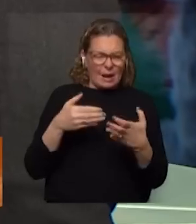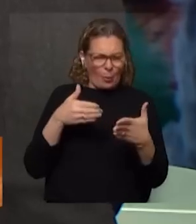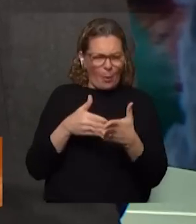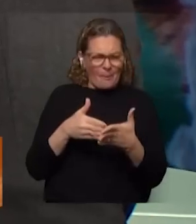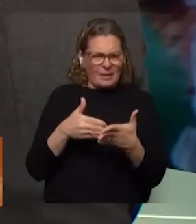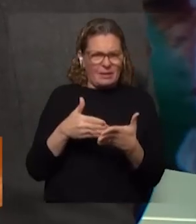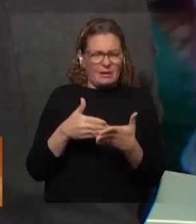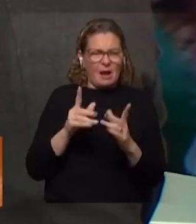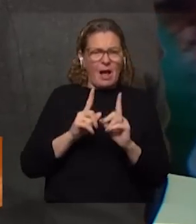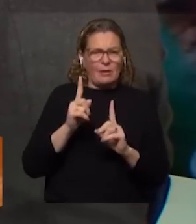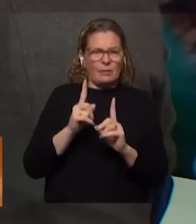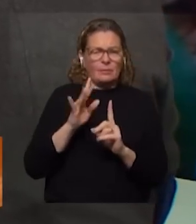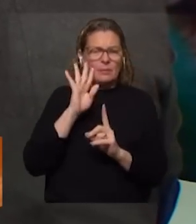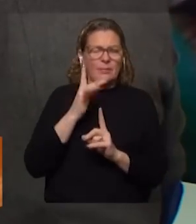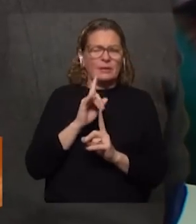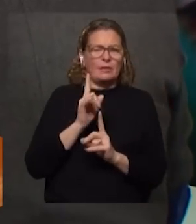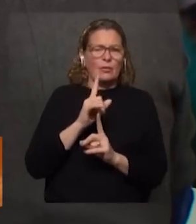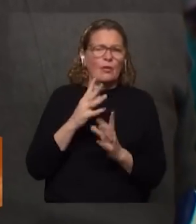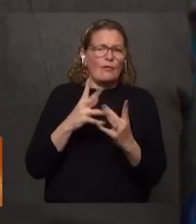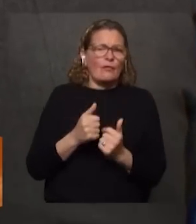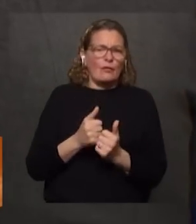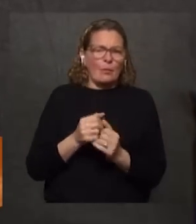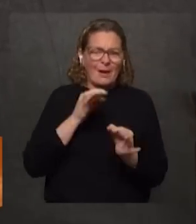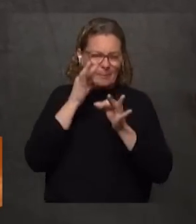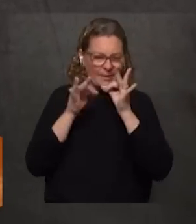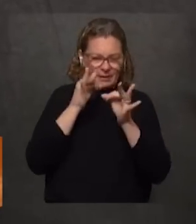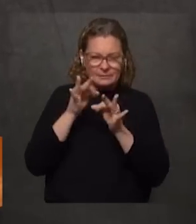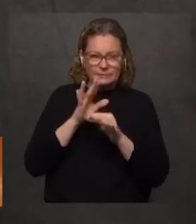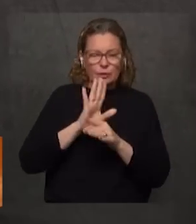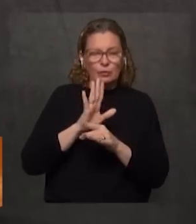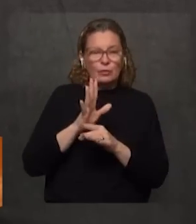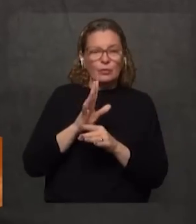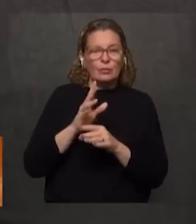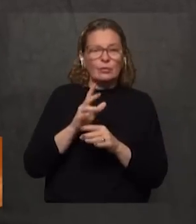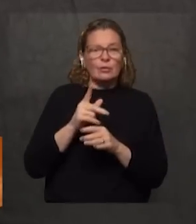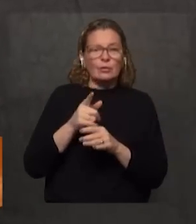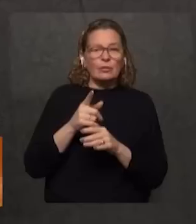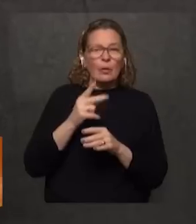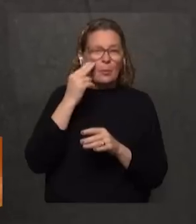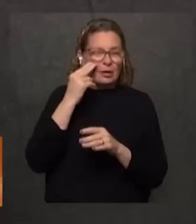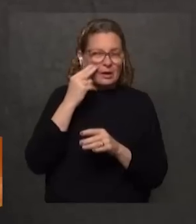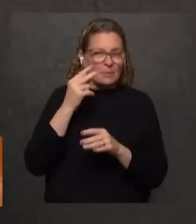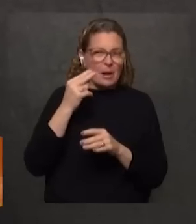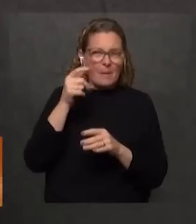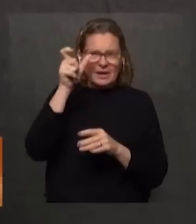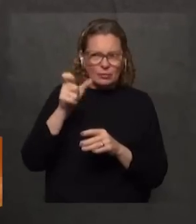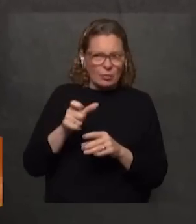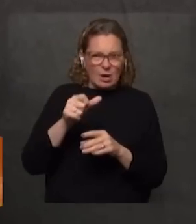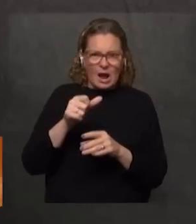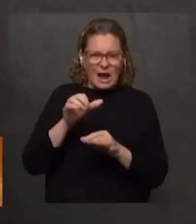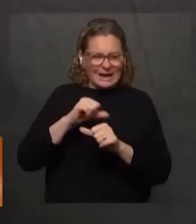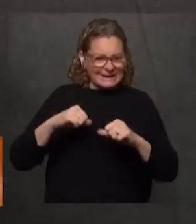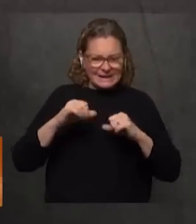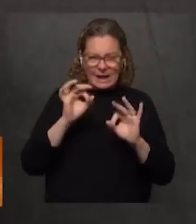algo, nos parece que no hay forma de explicarlo, no fue una movilización en que ocurrieron daños, lesionados, absolutamente nada, porque